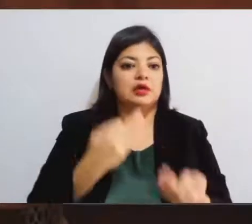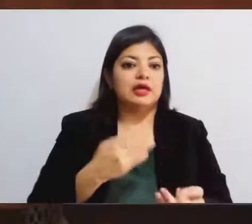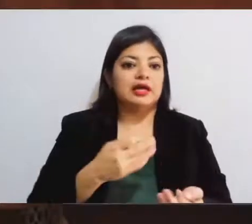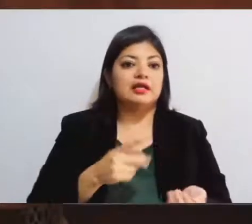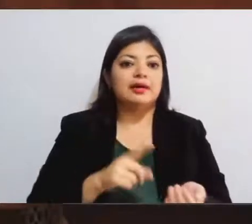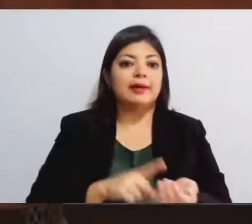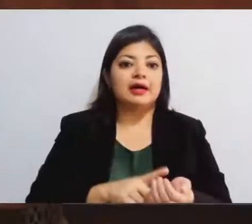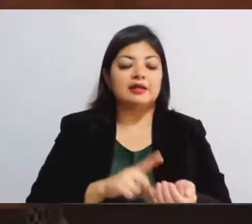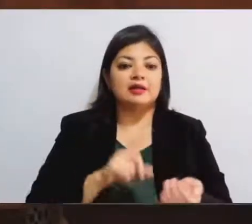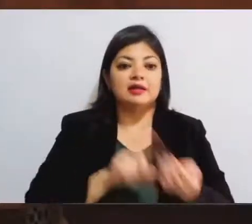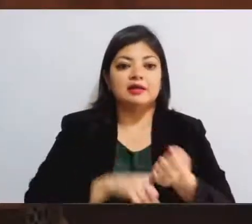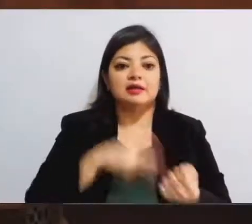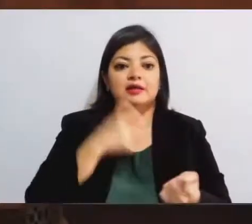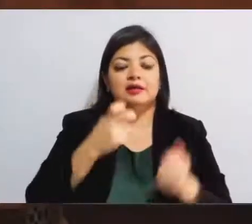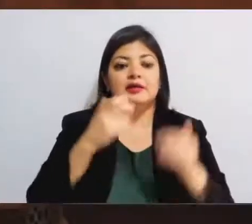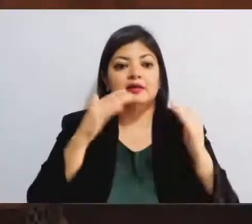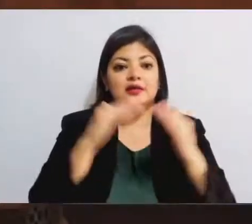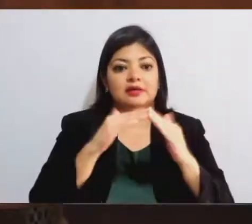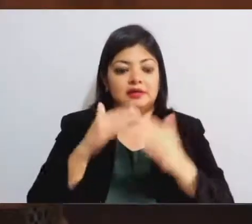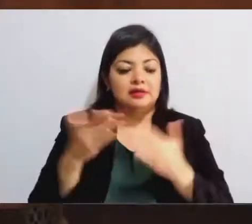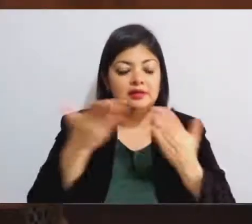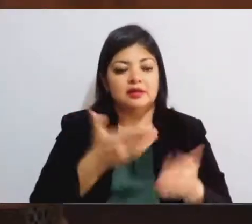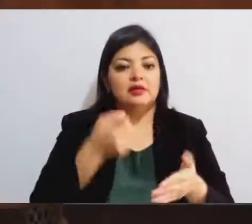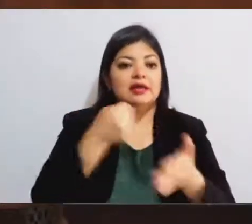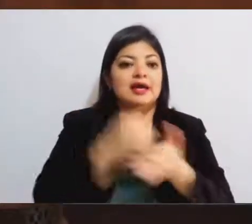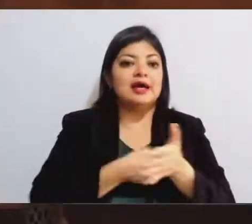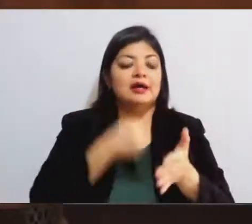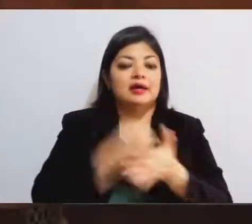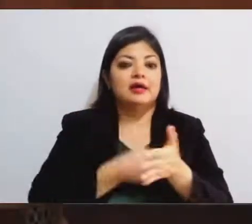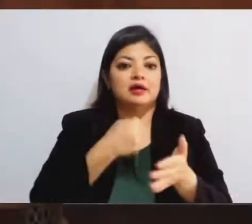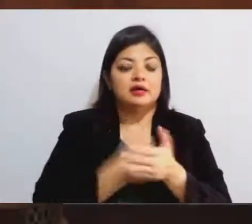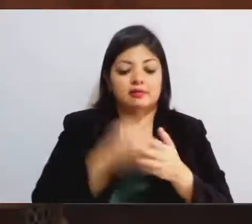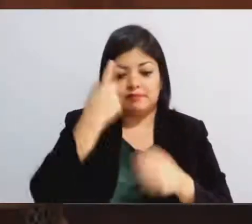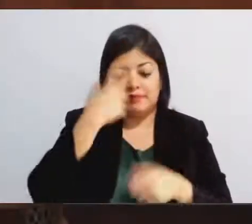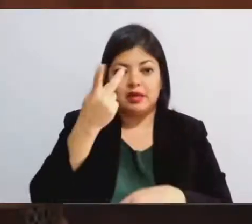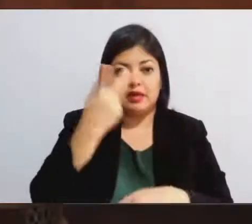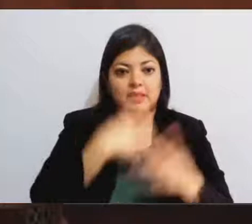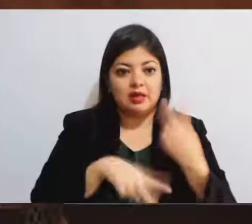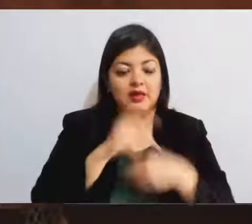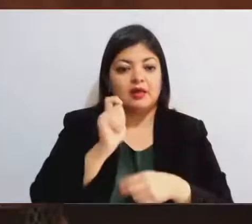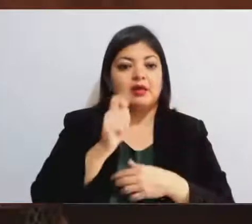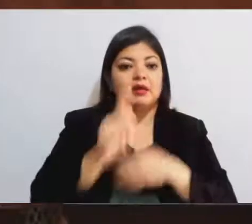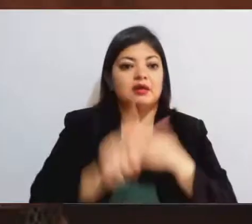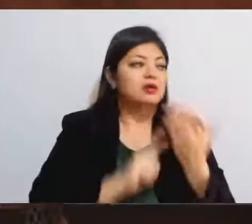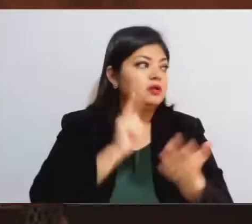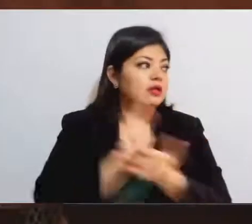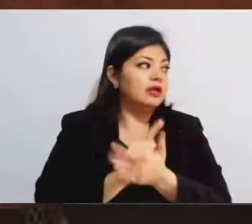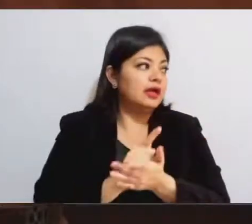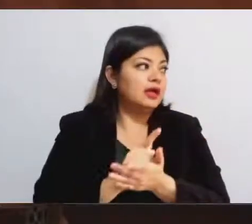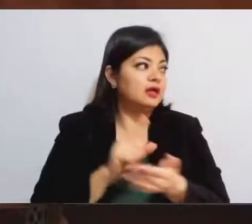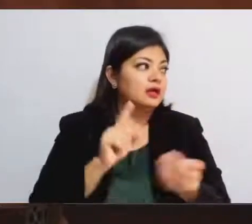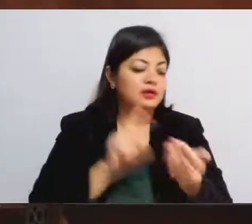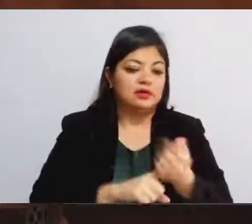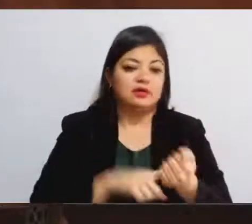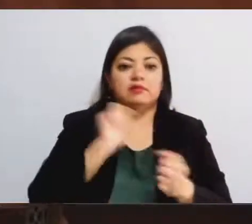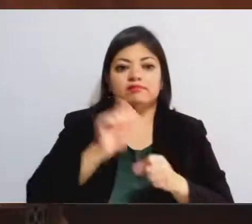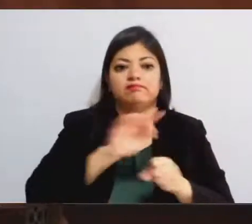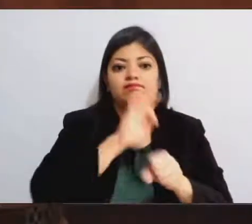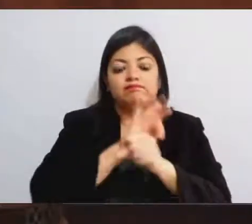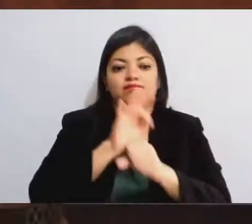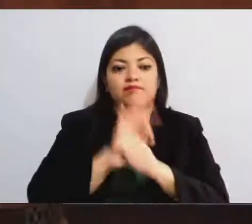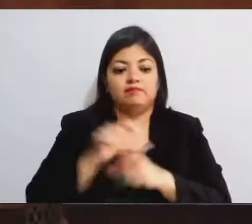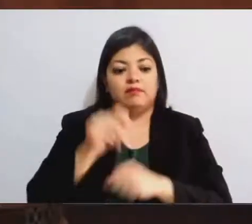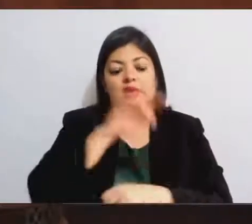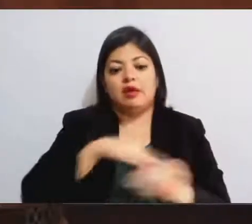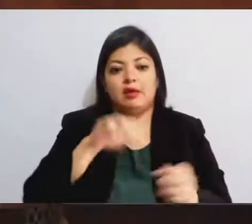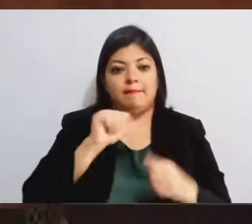Casa de la Pluralidad, exigiendo la intervención del Poder Legislativo en favor de sus seres queridos.